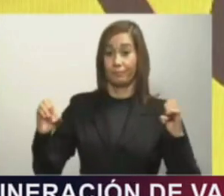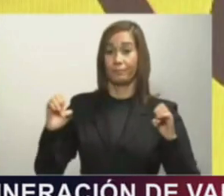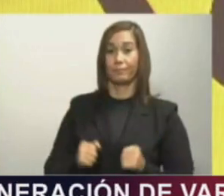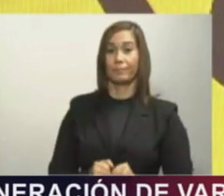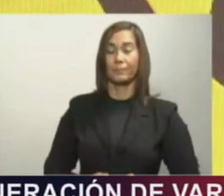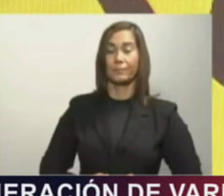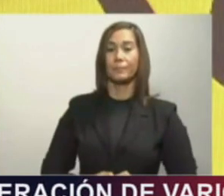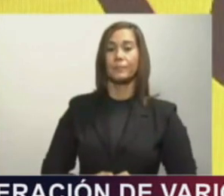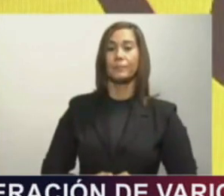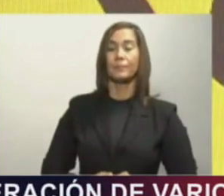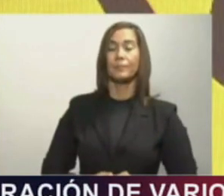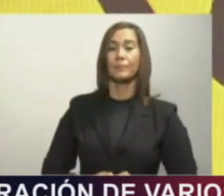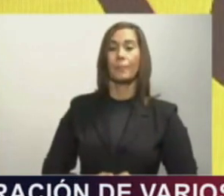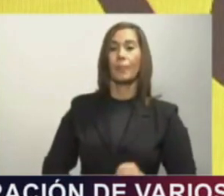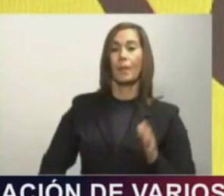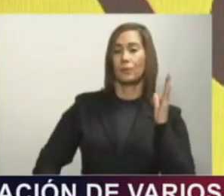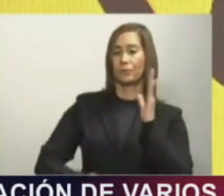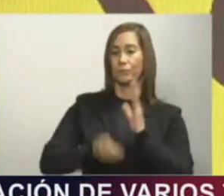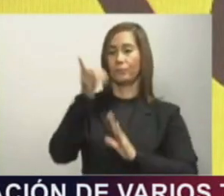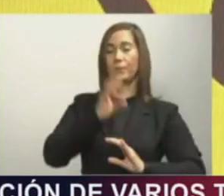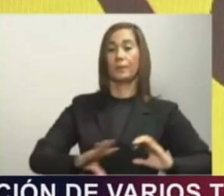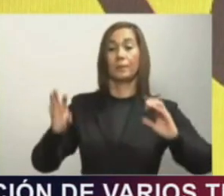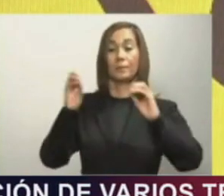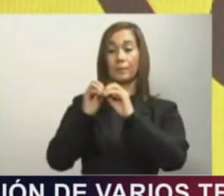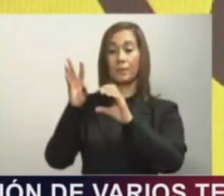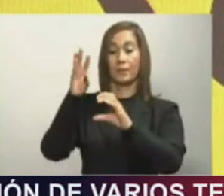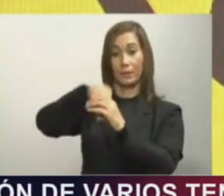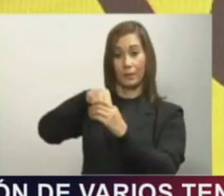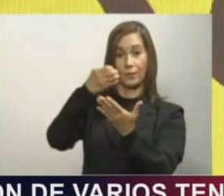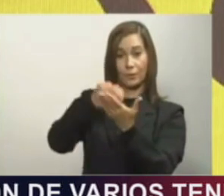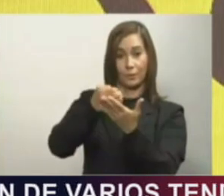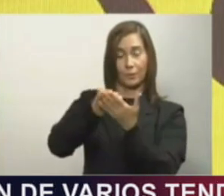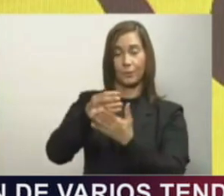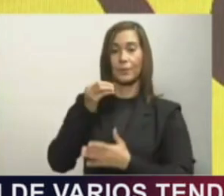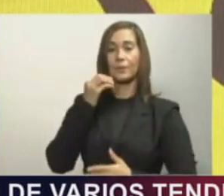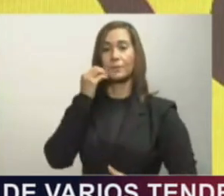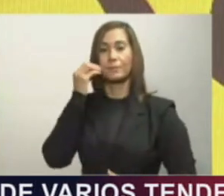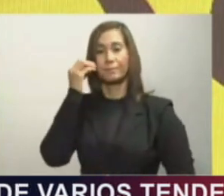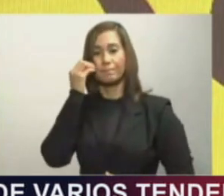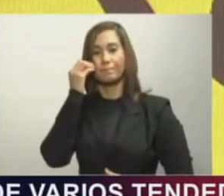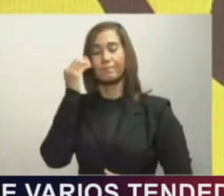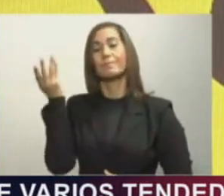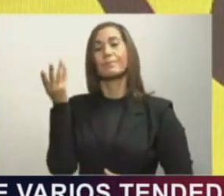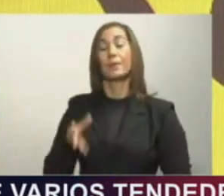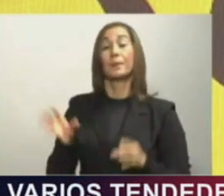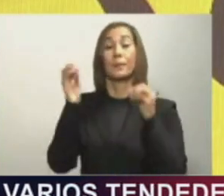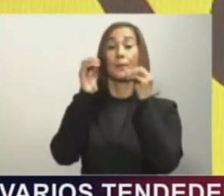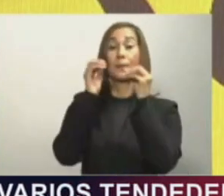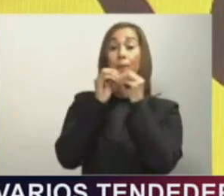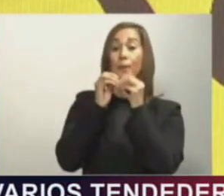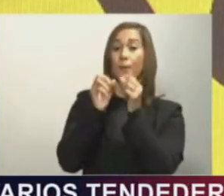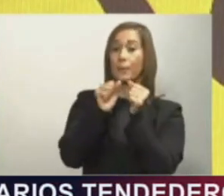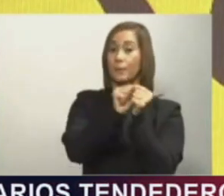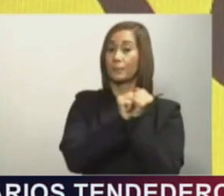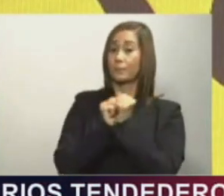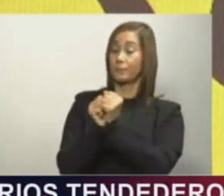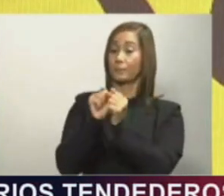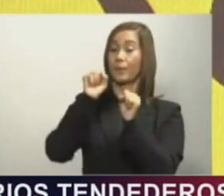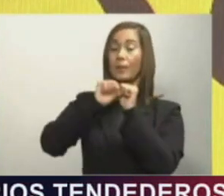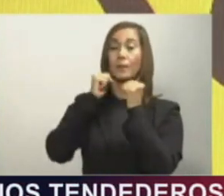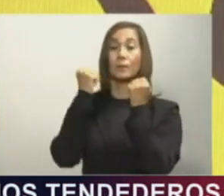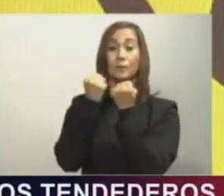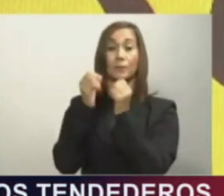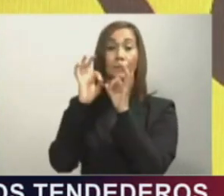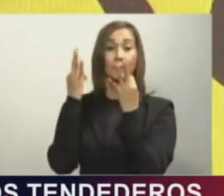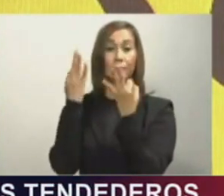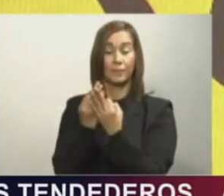Súperate es más inclusión económica de los hogares, es más acompañamiento socio-familiar, es más